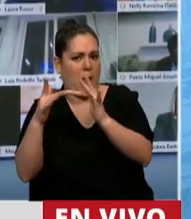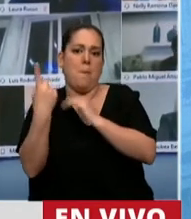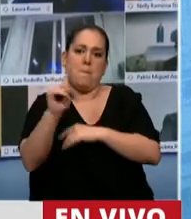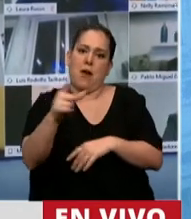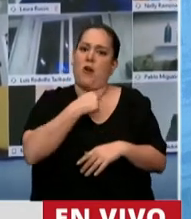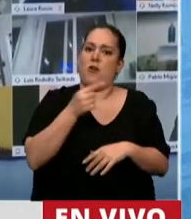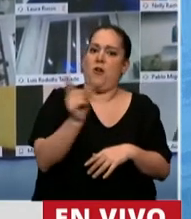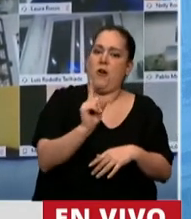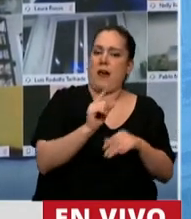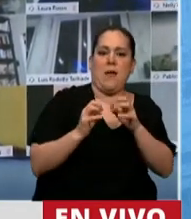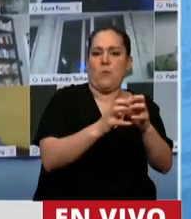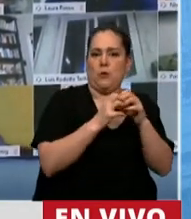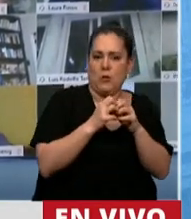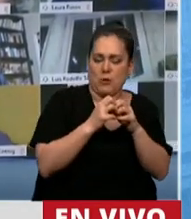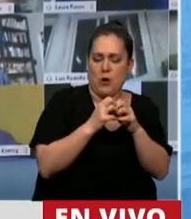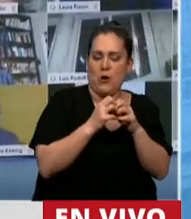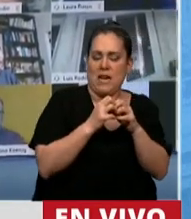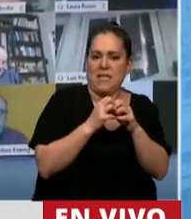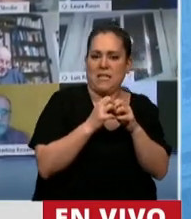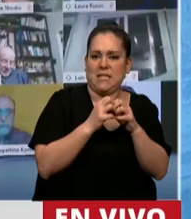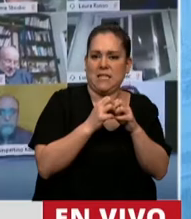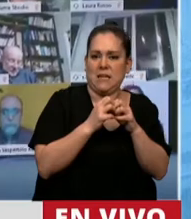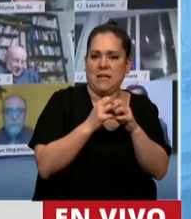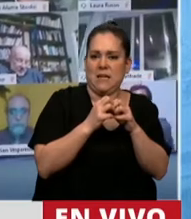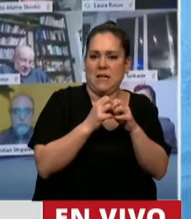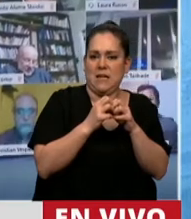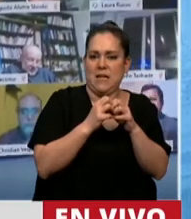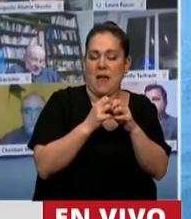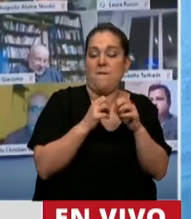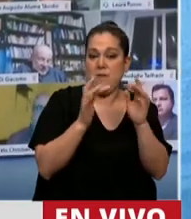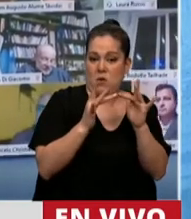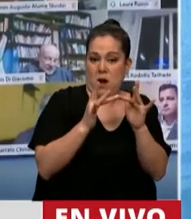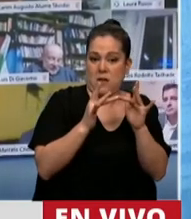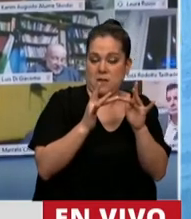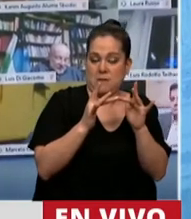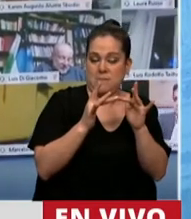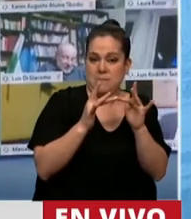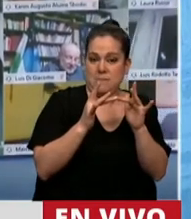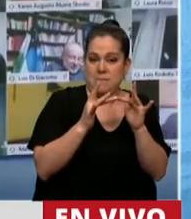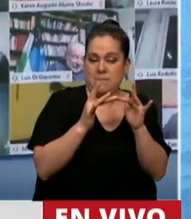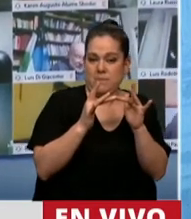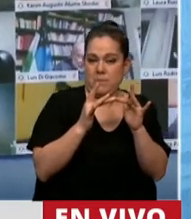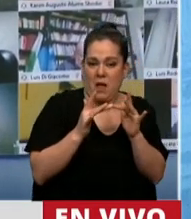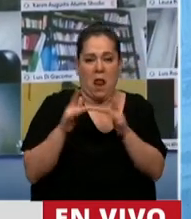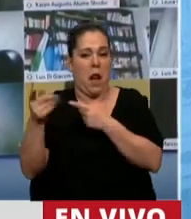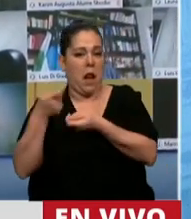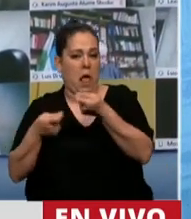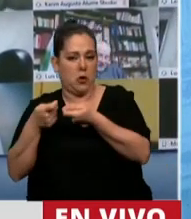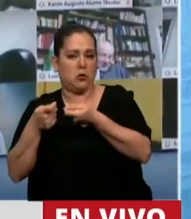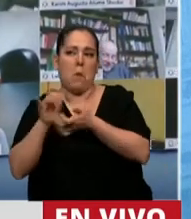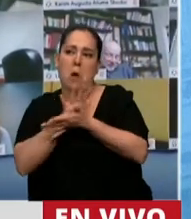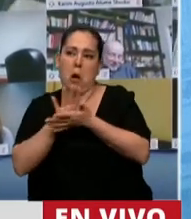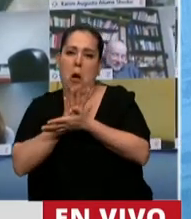queremos sesiones virtuales. Negociamos la deuda